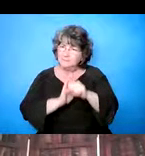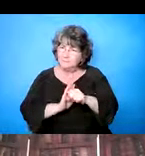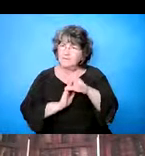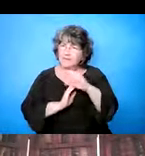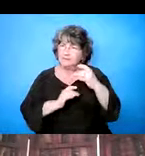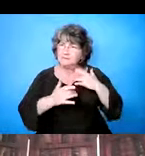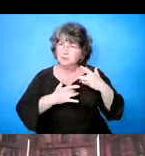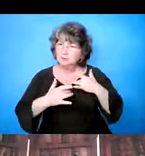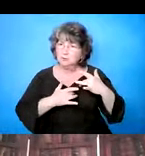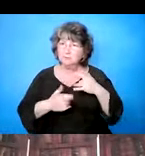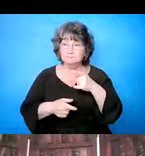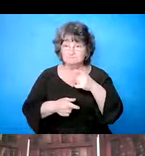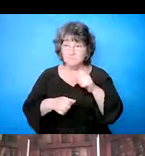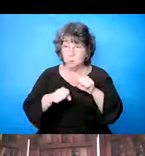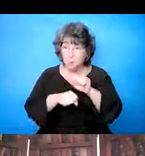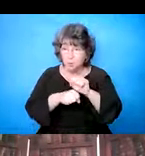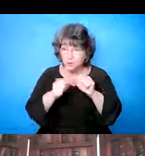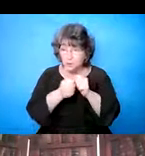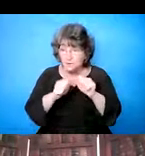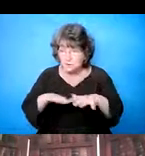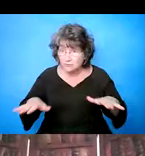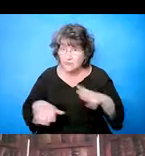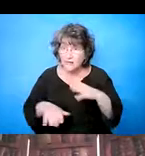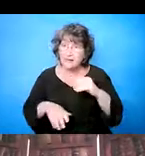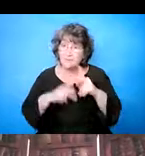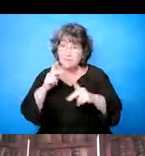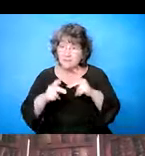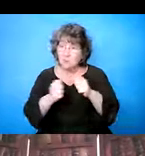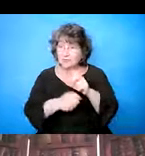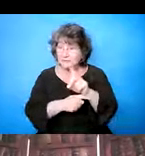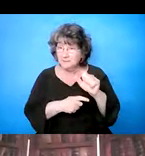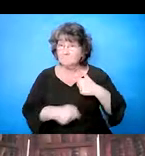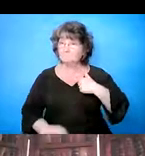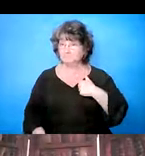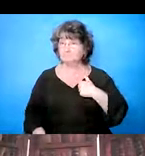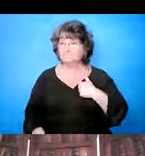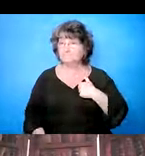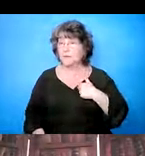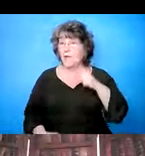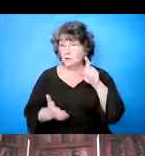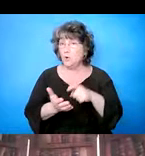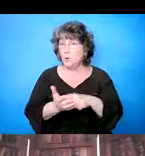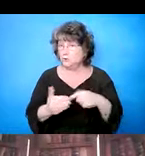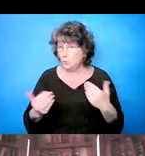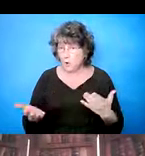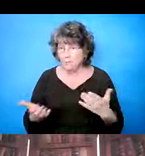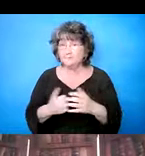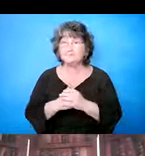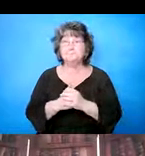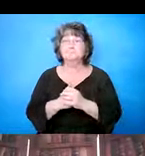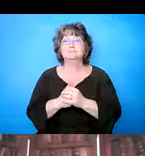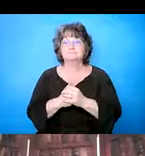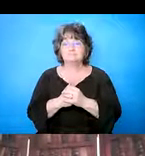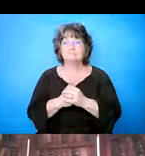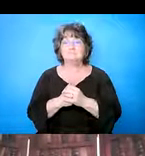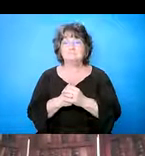preocupaciones. Eh, eh, trabajando con niños y personas incapacitadas. Los, cuando yo los vi, que estaban experimentando